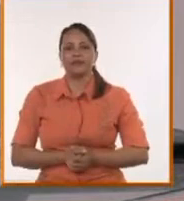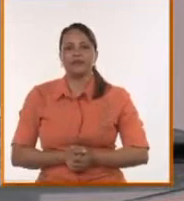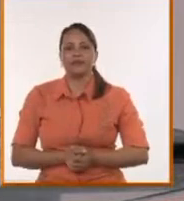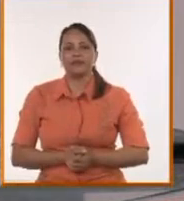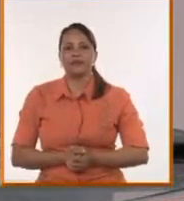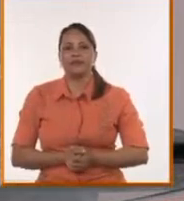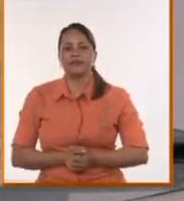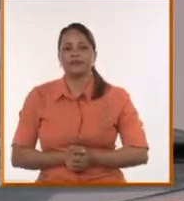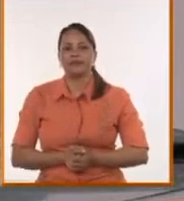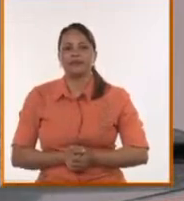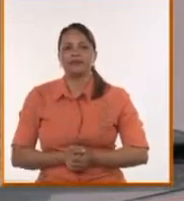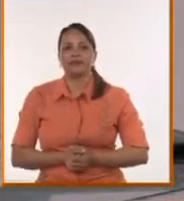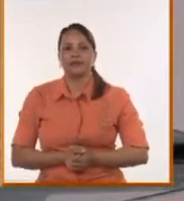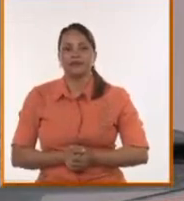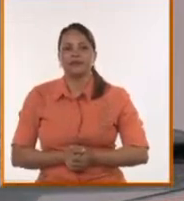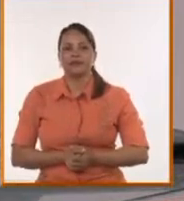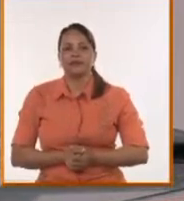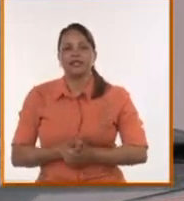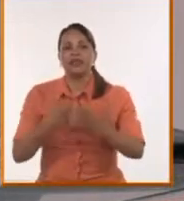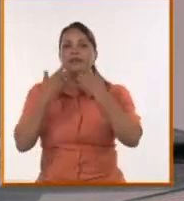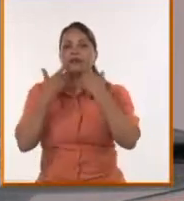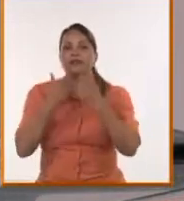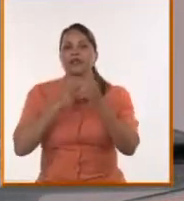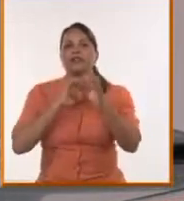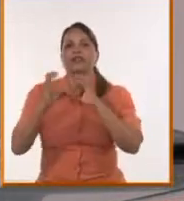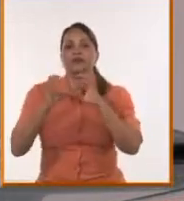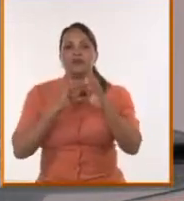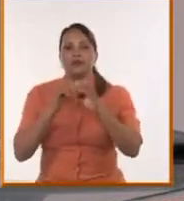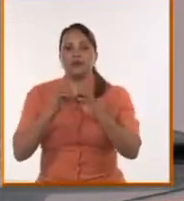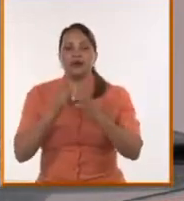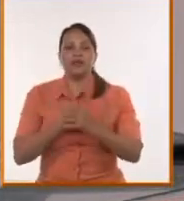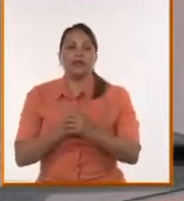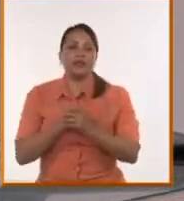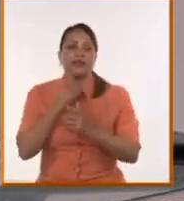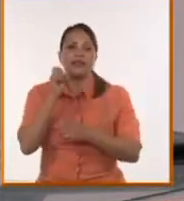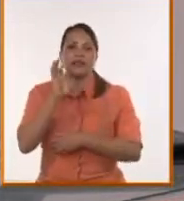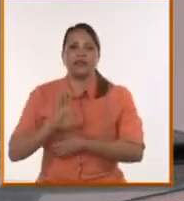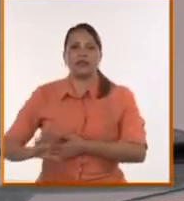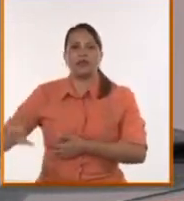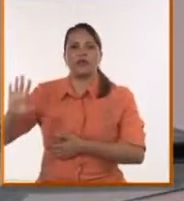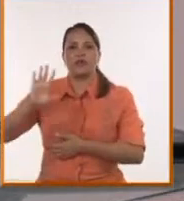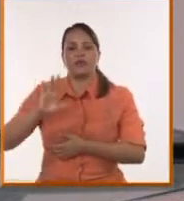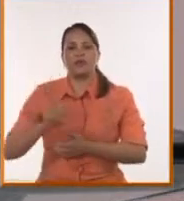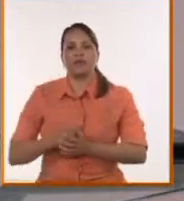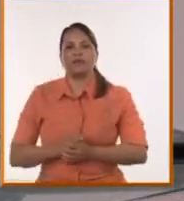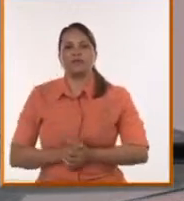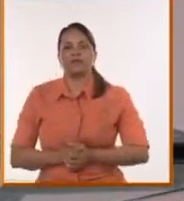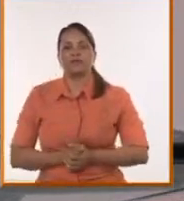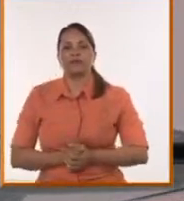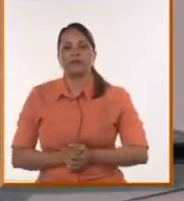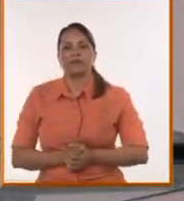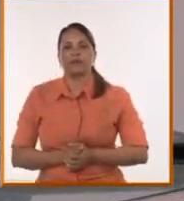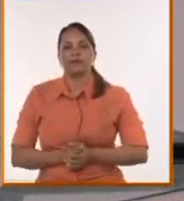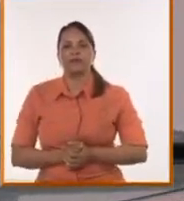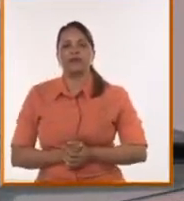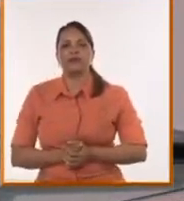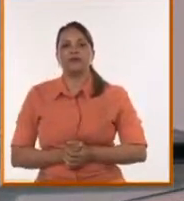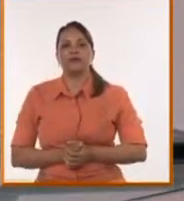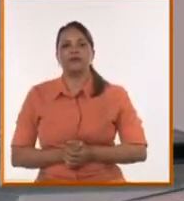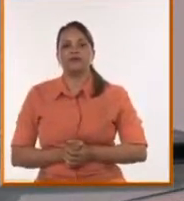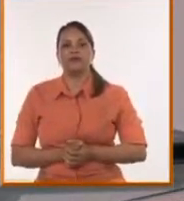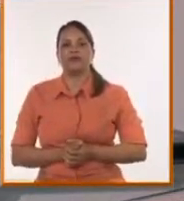importancia de la comunicación ha sido precisamente en Europa. Allá viene Javier Couso. Y ha sido